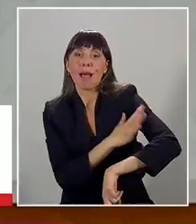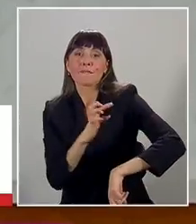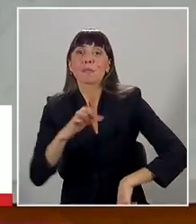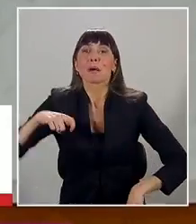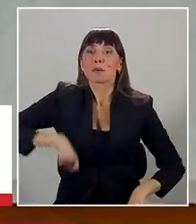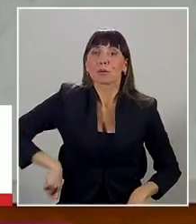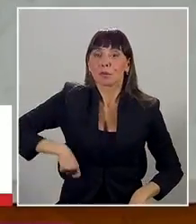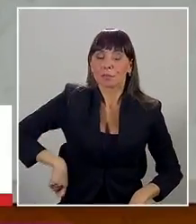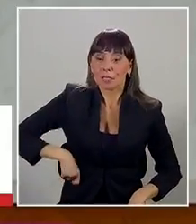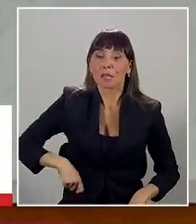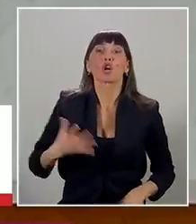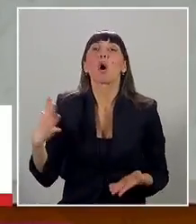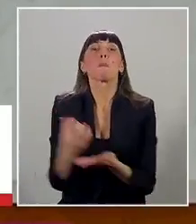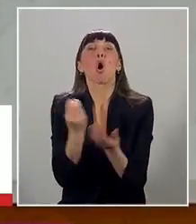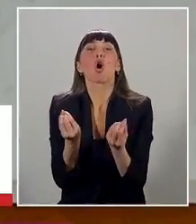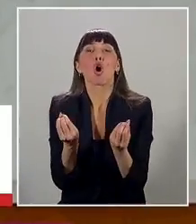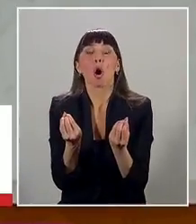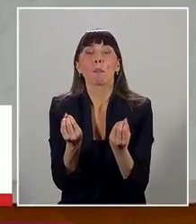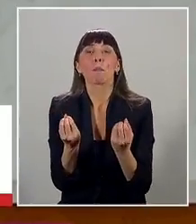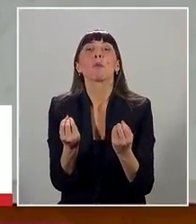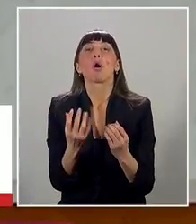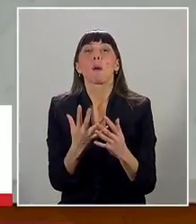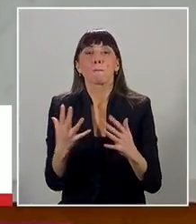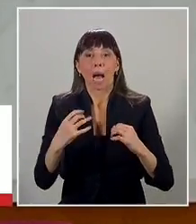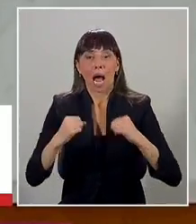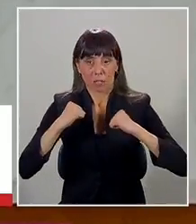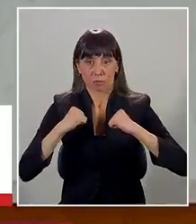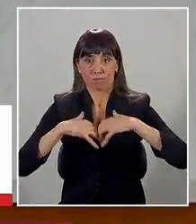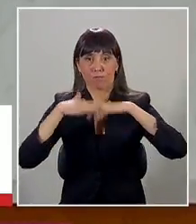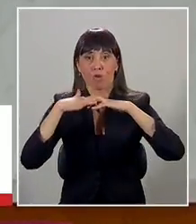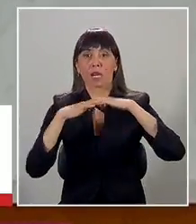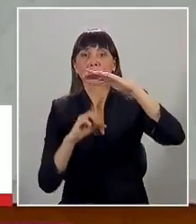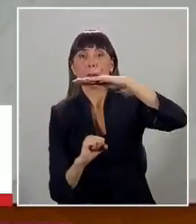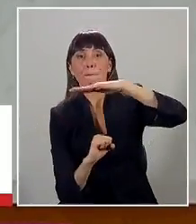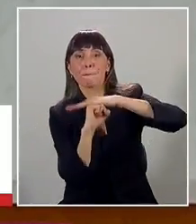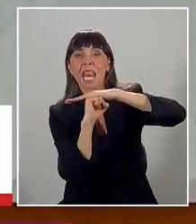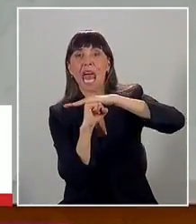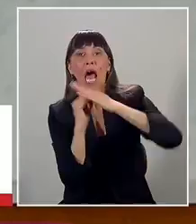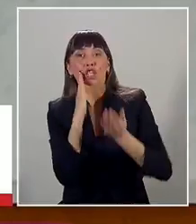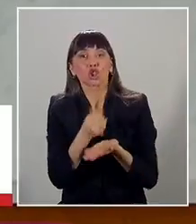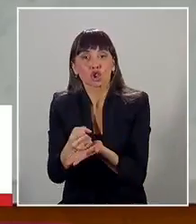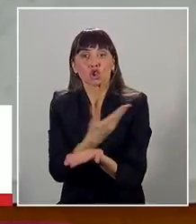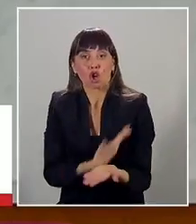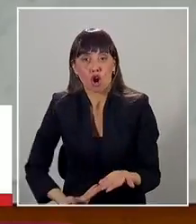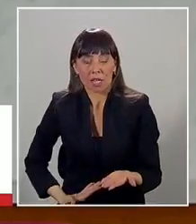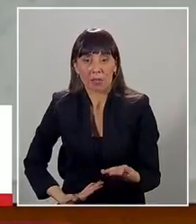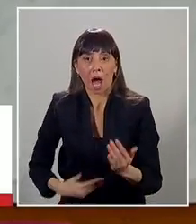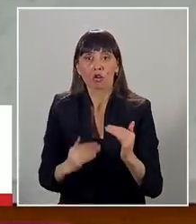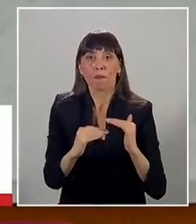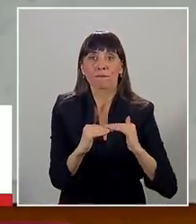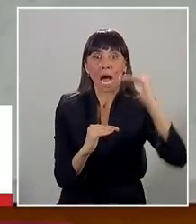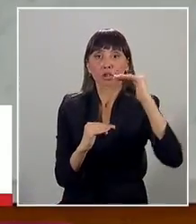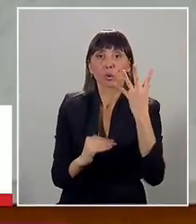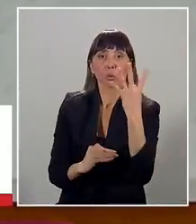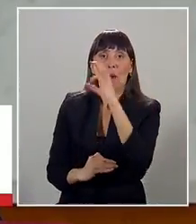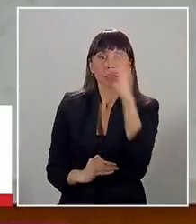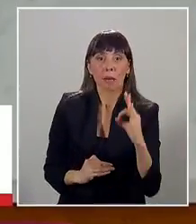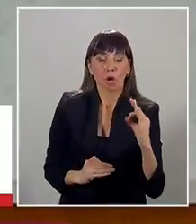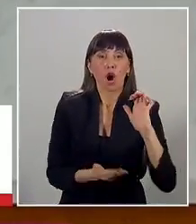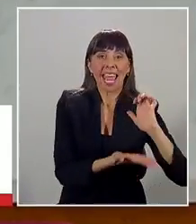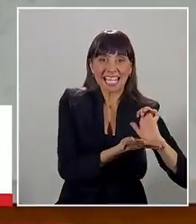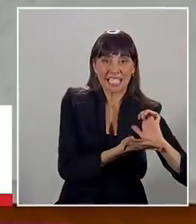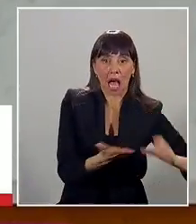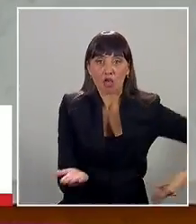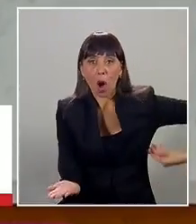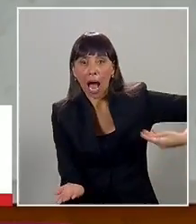lograremos fortaleciendo el pilar solidario, que va a crecer en un 40%, con un aporte